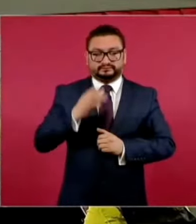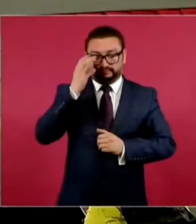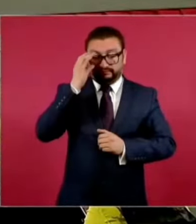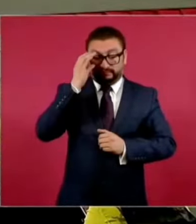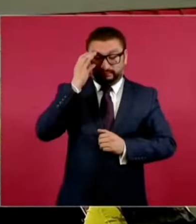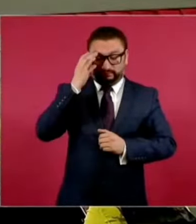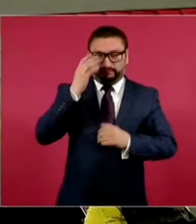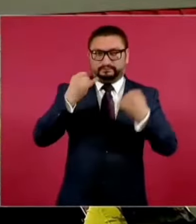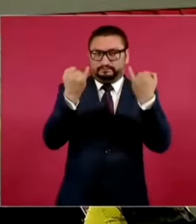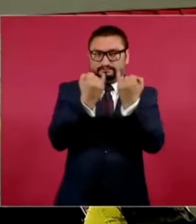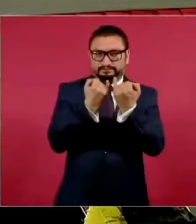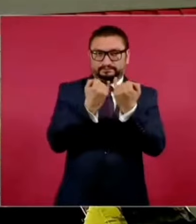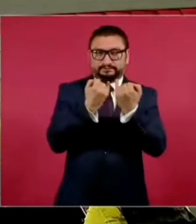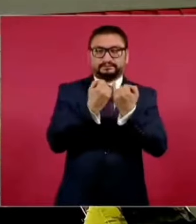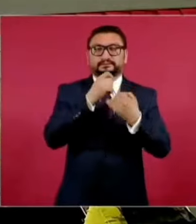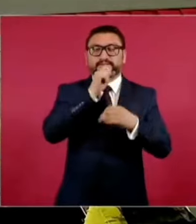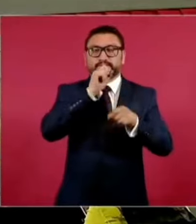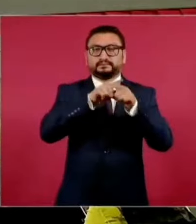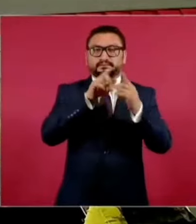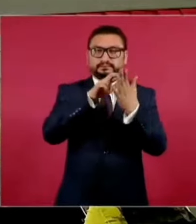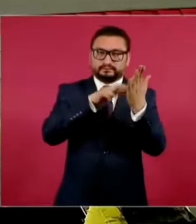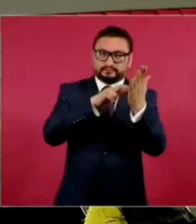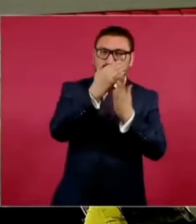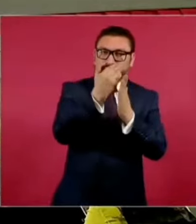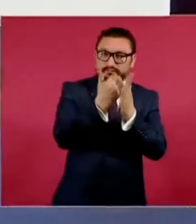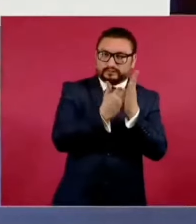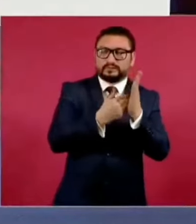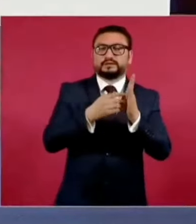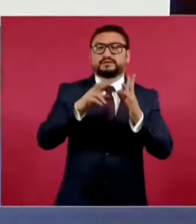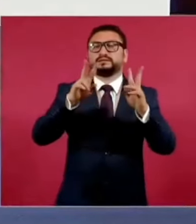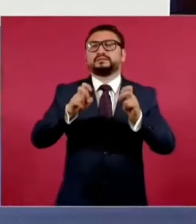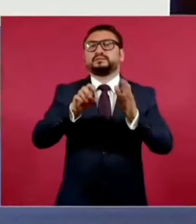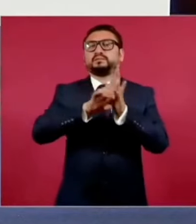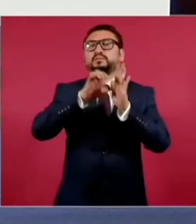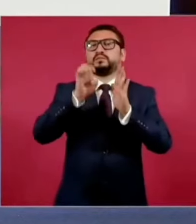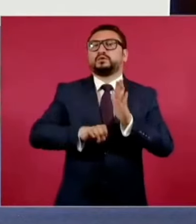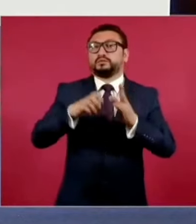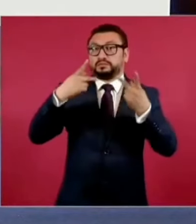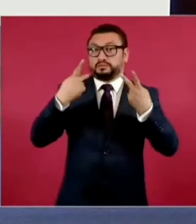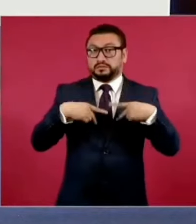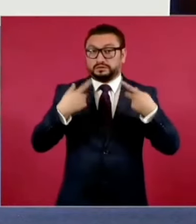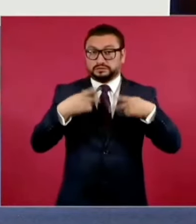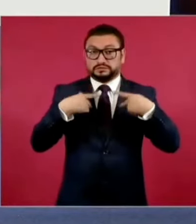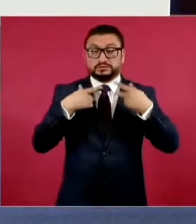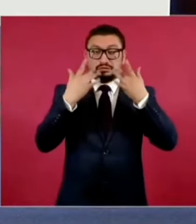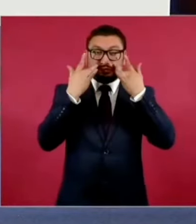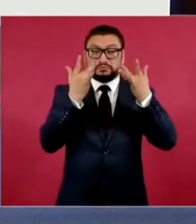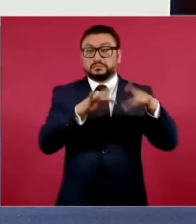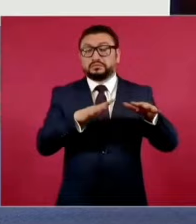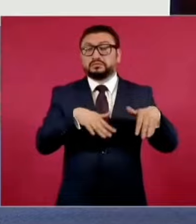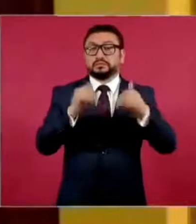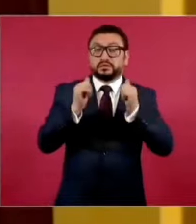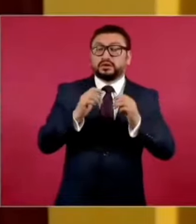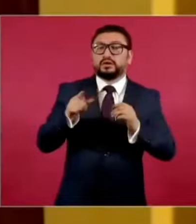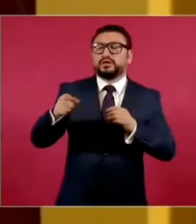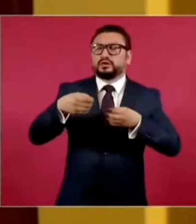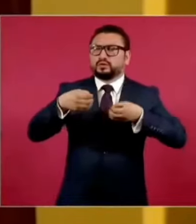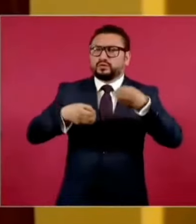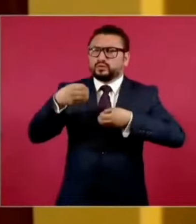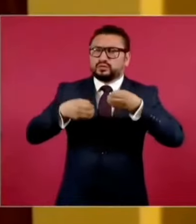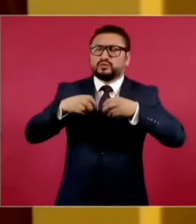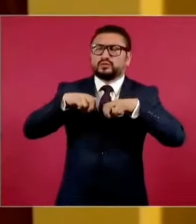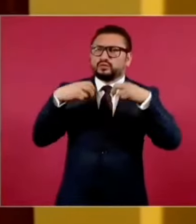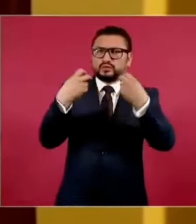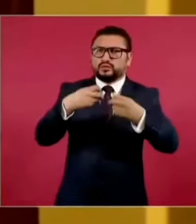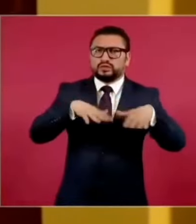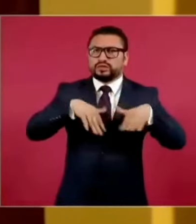Tenemos también reglas específicas en caso de ausencia definitiva de algún ministro, de algún magistrado o algún